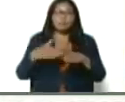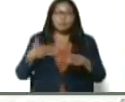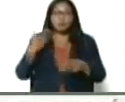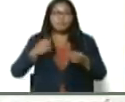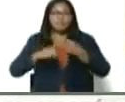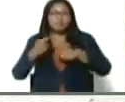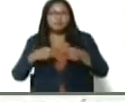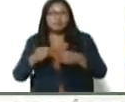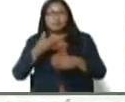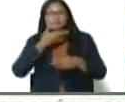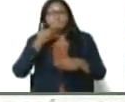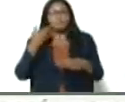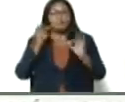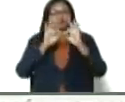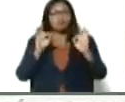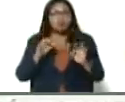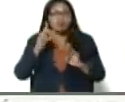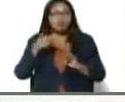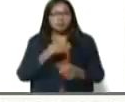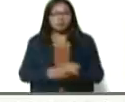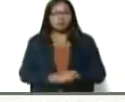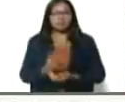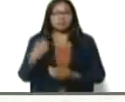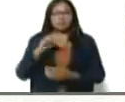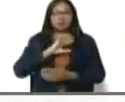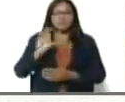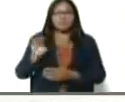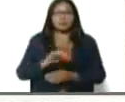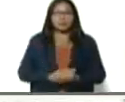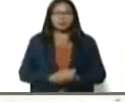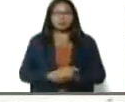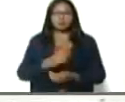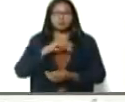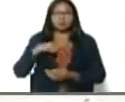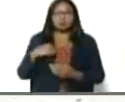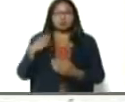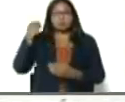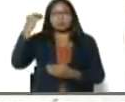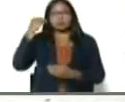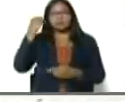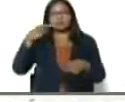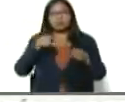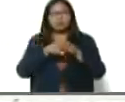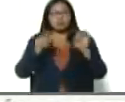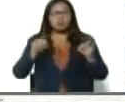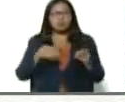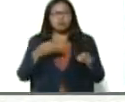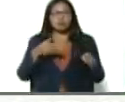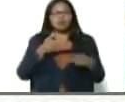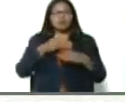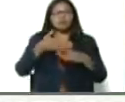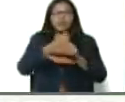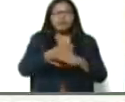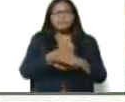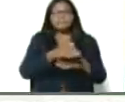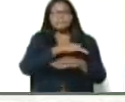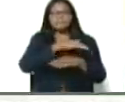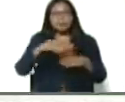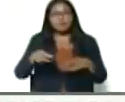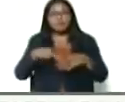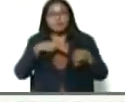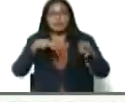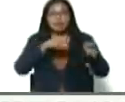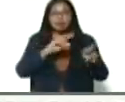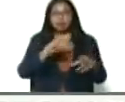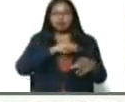la mejor proteína, que tenemos, en el país, que nosotros, consideramos, que es la proteína, del mar, y la proteína, ahora, del río, que la